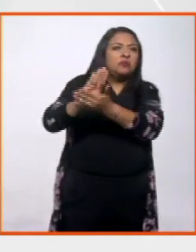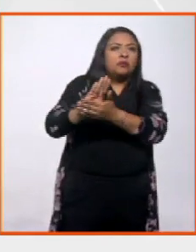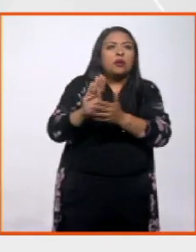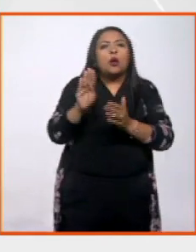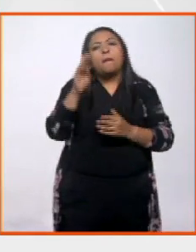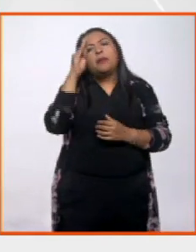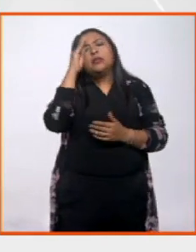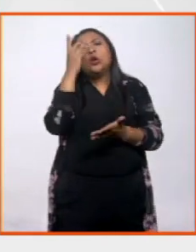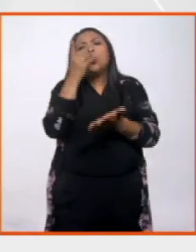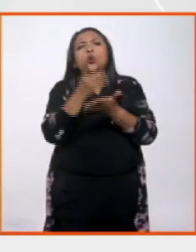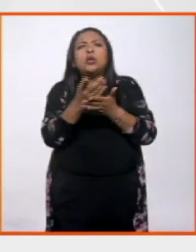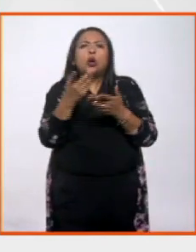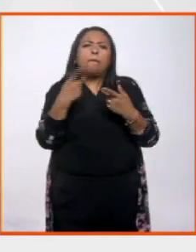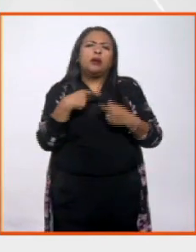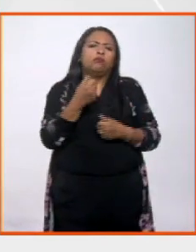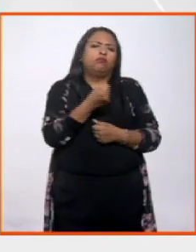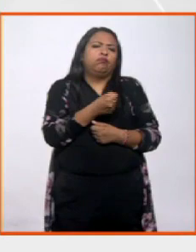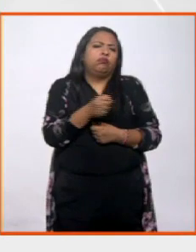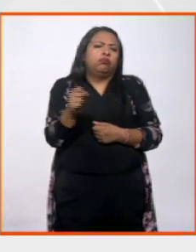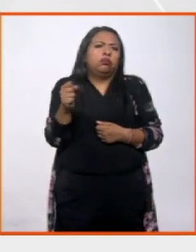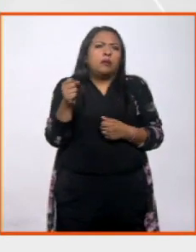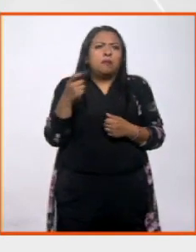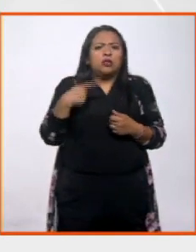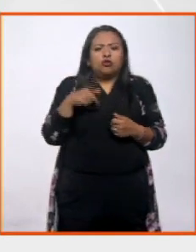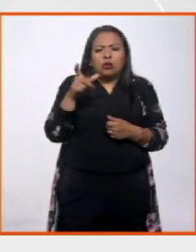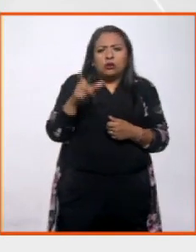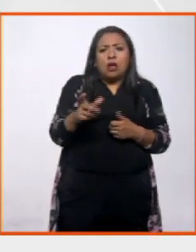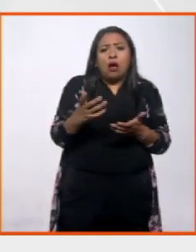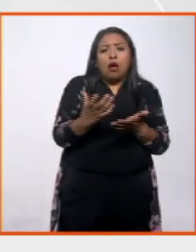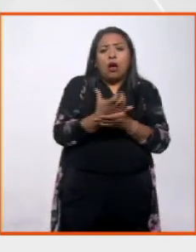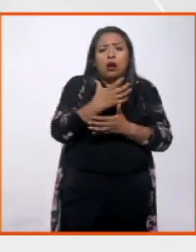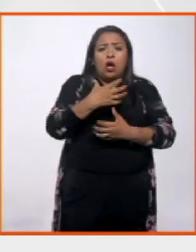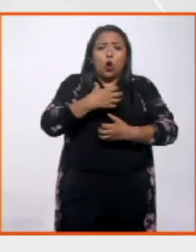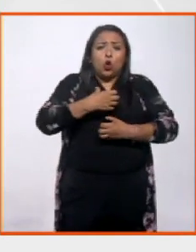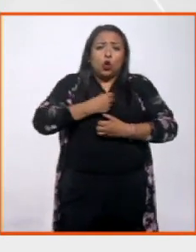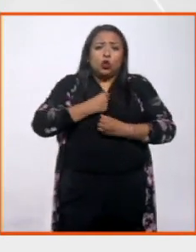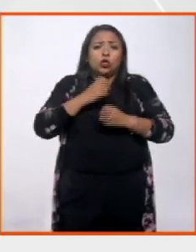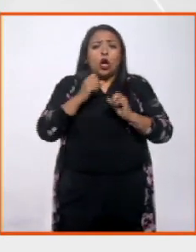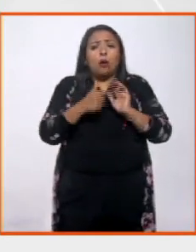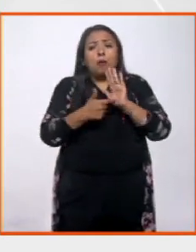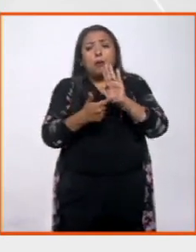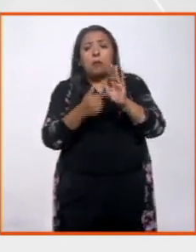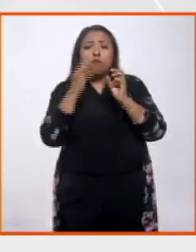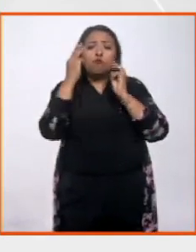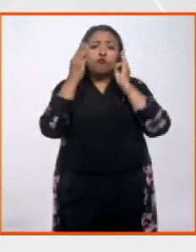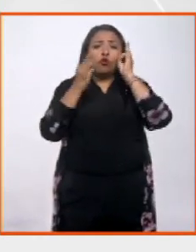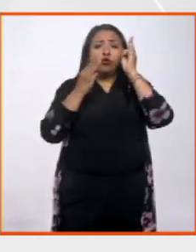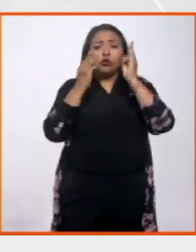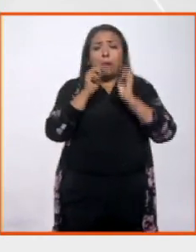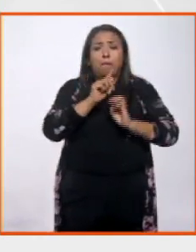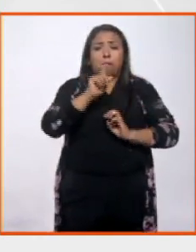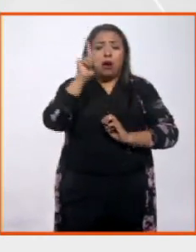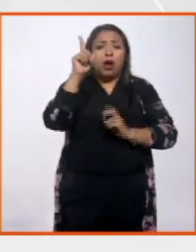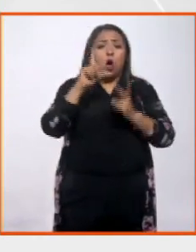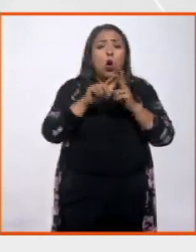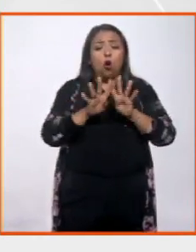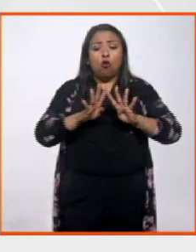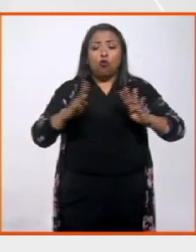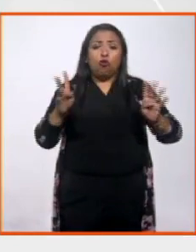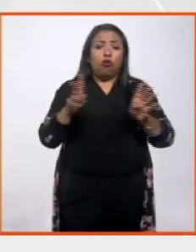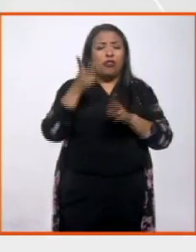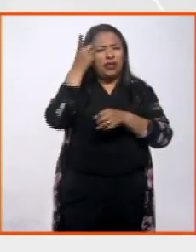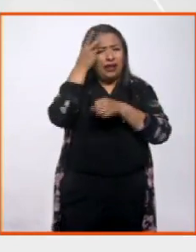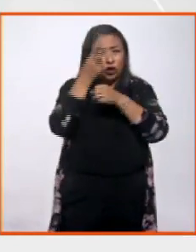es decir, en estas grandes personalidades mexicanas que ganan Óscares o exhiben los mejores museos del mundo o dirigen a las mejores orquestas del planeta,